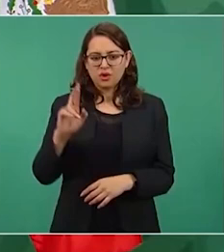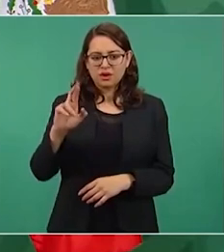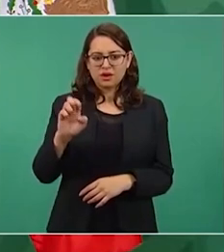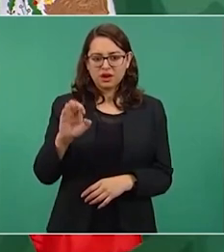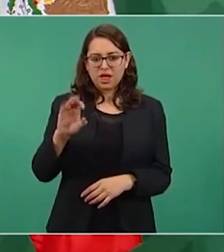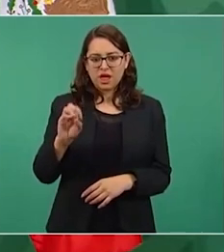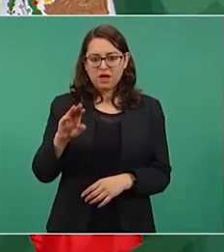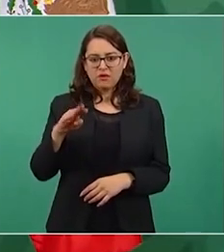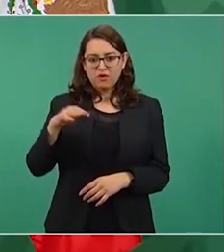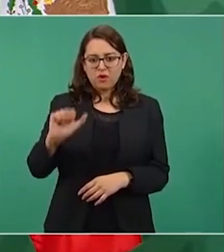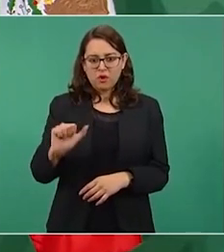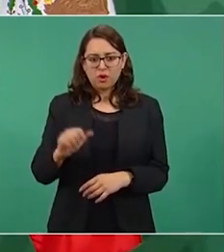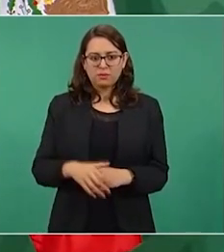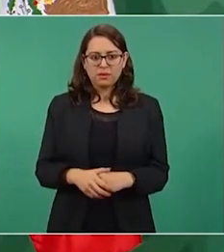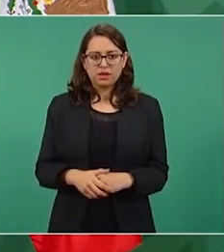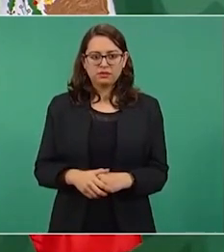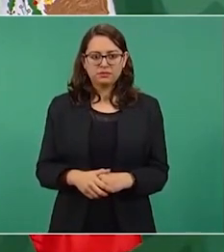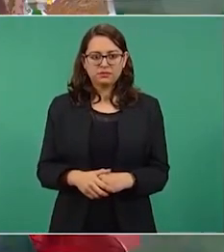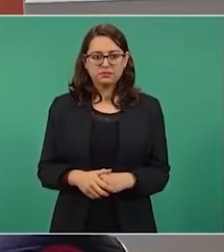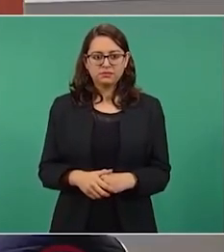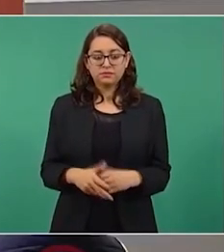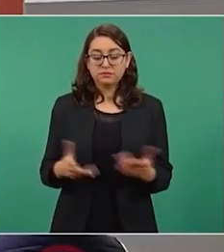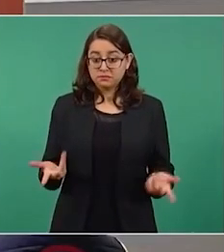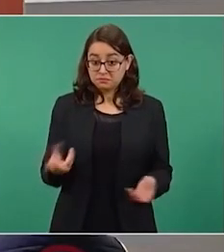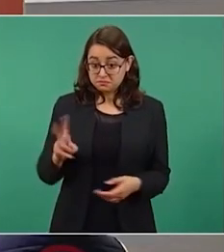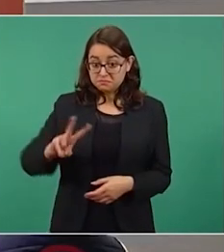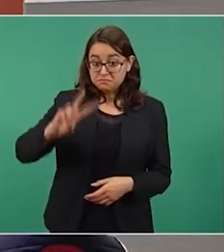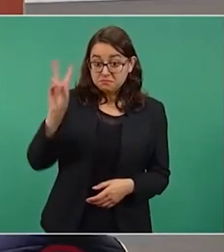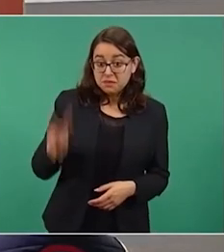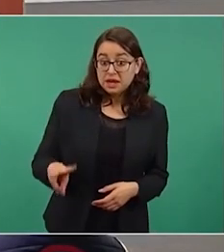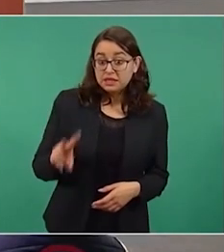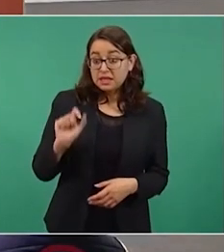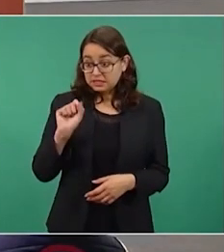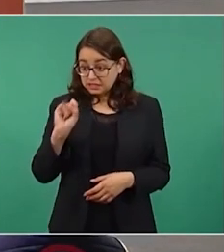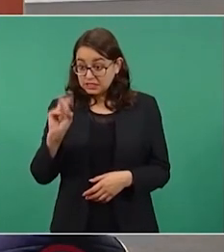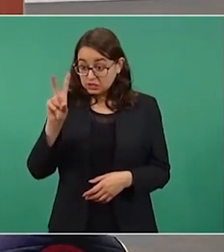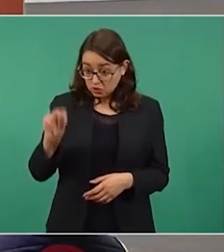¿Podrían corroborar el fallecimiento del trabajador? Sería gravísimo.